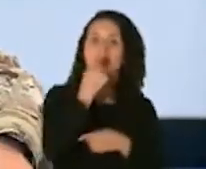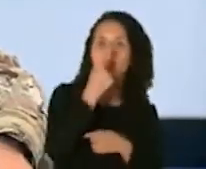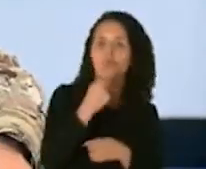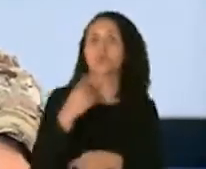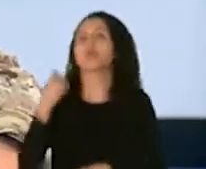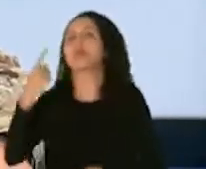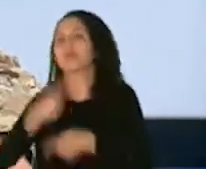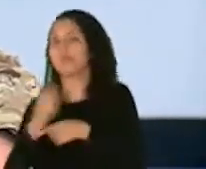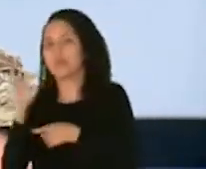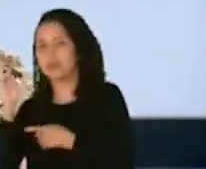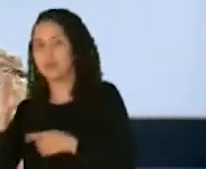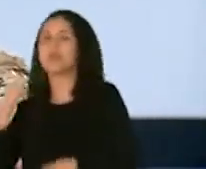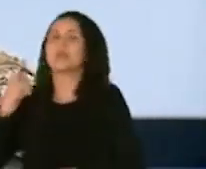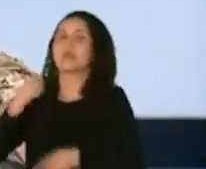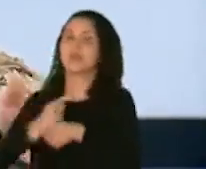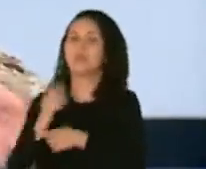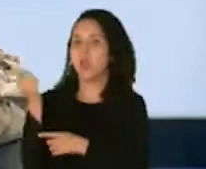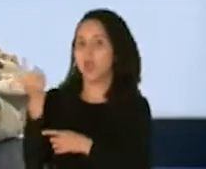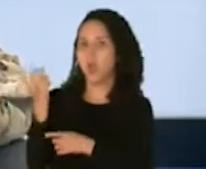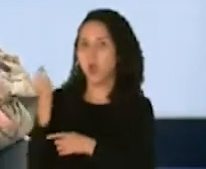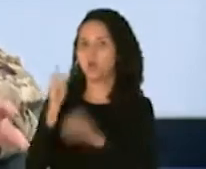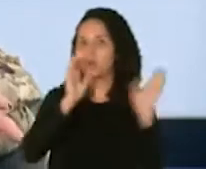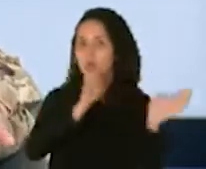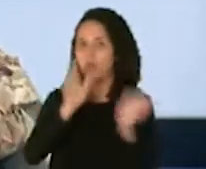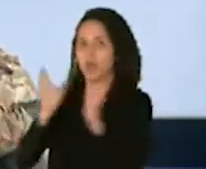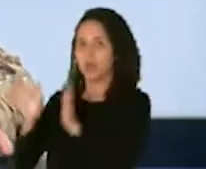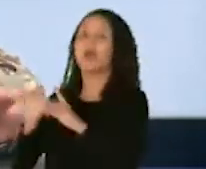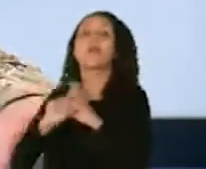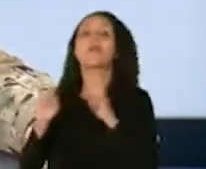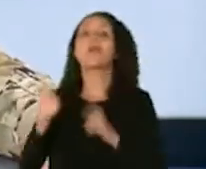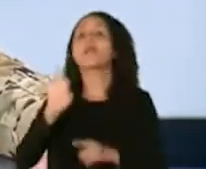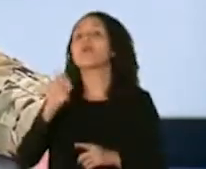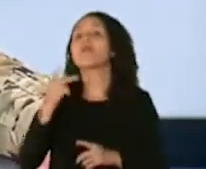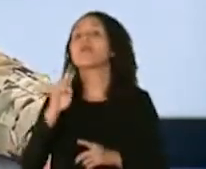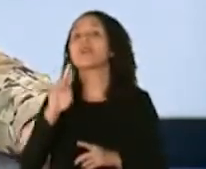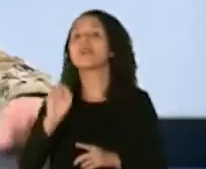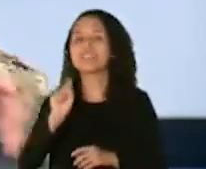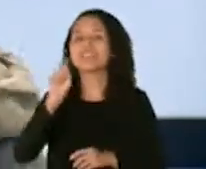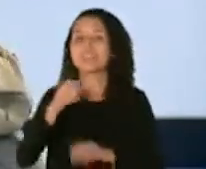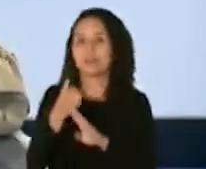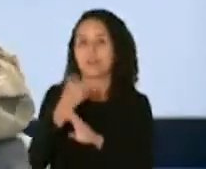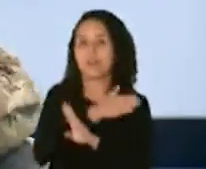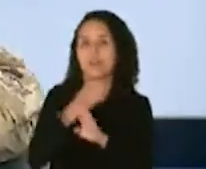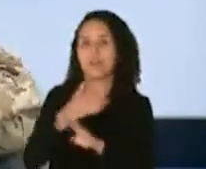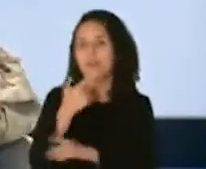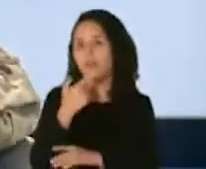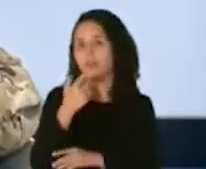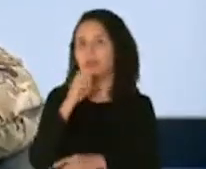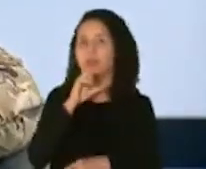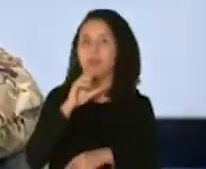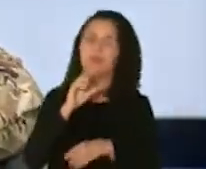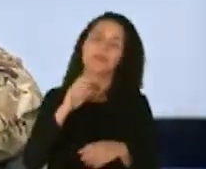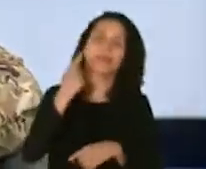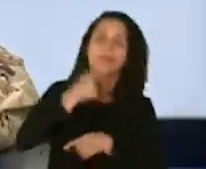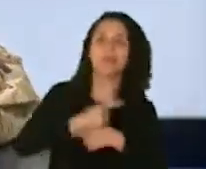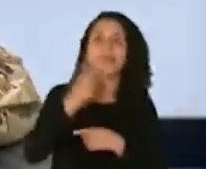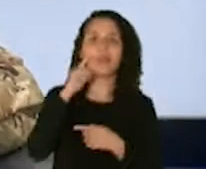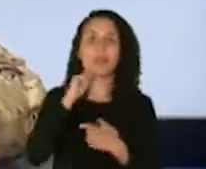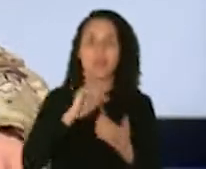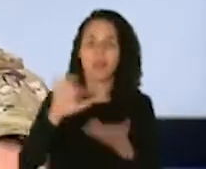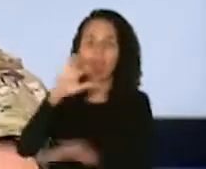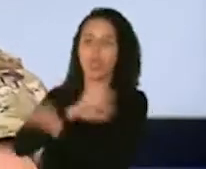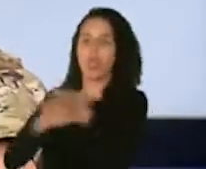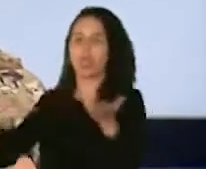el día seis, en el día once. Entonces, pero ciertamente lo que es Pfizer tiene que ser antes de 21 días para no complicar la logística de distribución